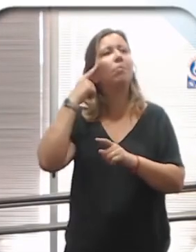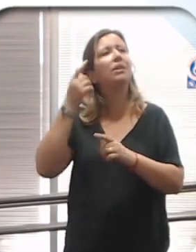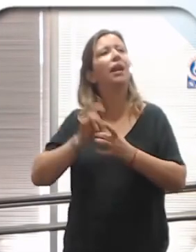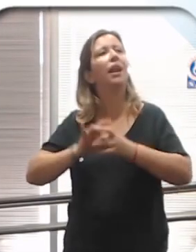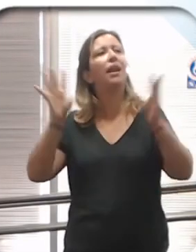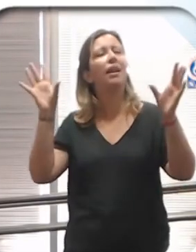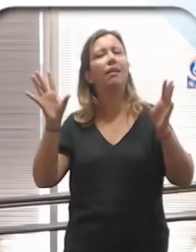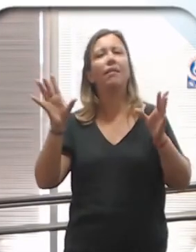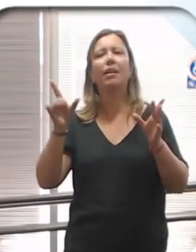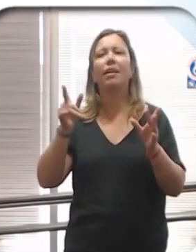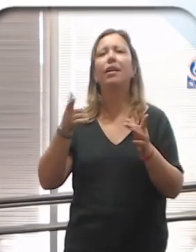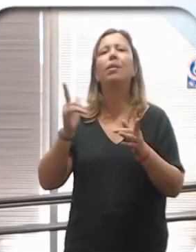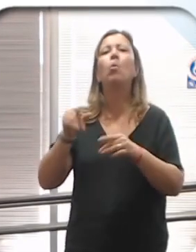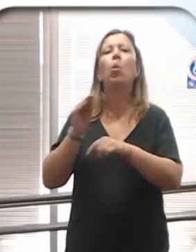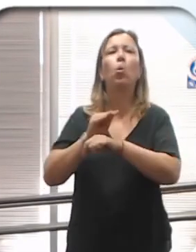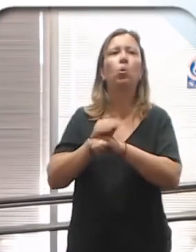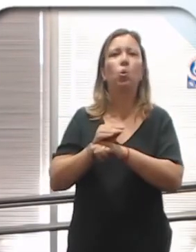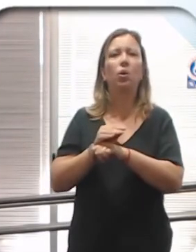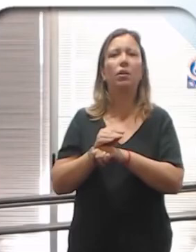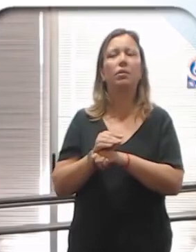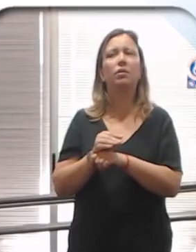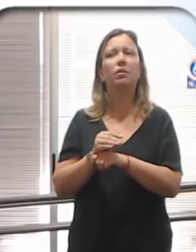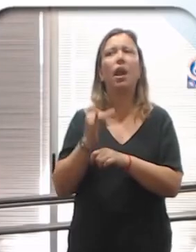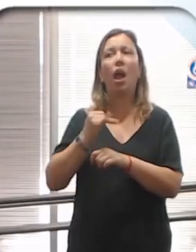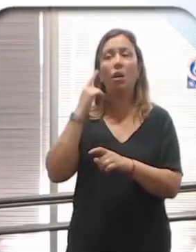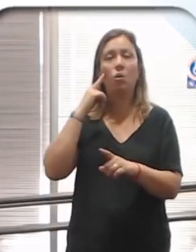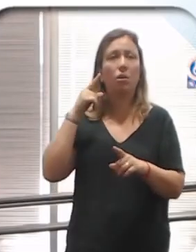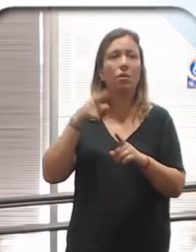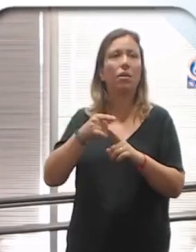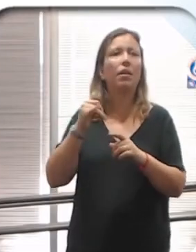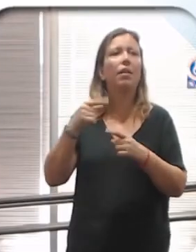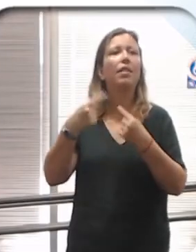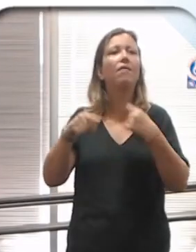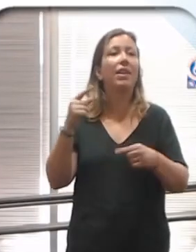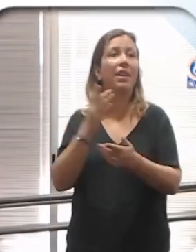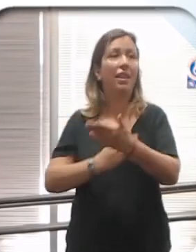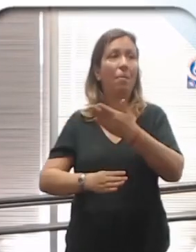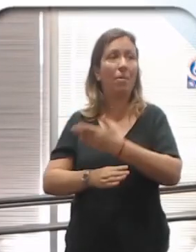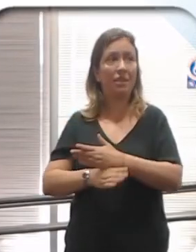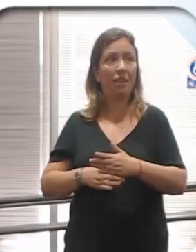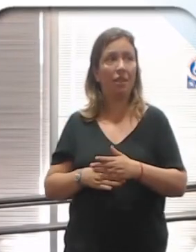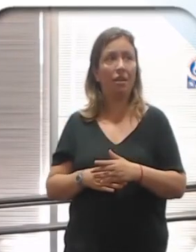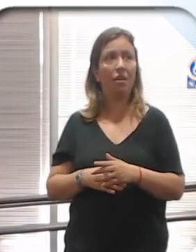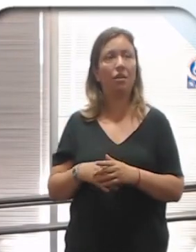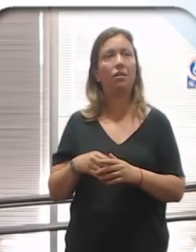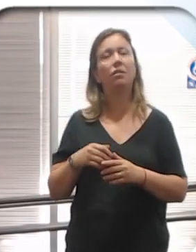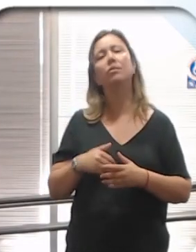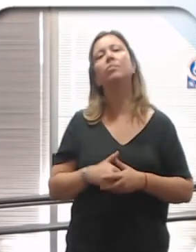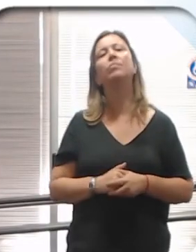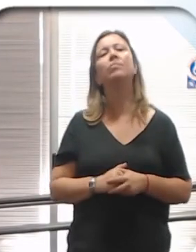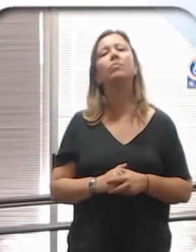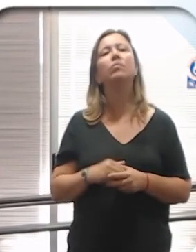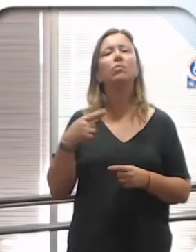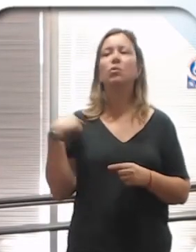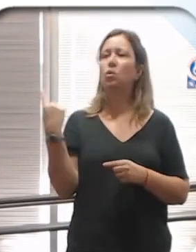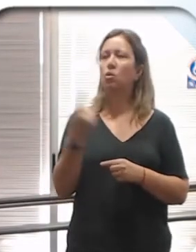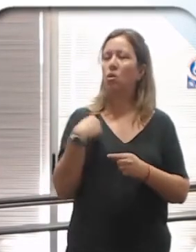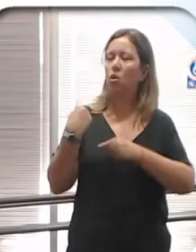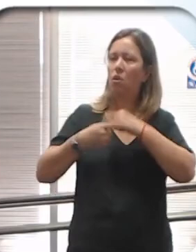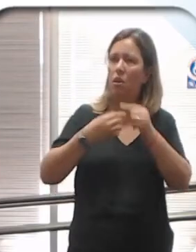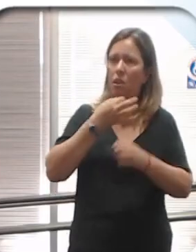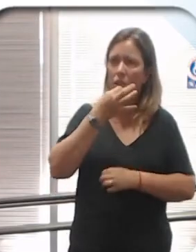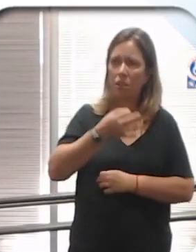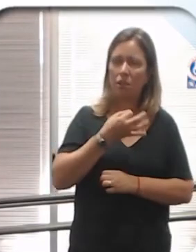también vivieron culturalmente. Entonces tenemos una mirada sobre la discapacidad, déficitada. Cuando seguimos diciendo